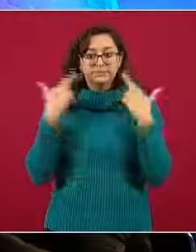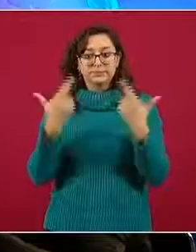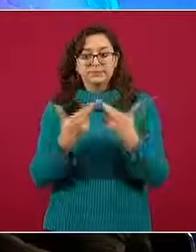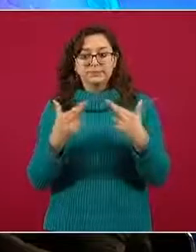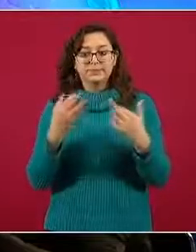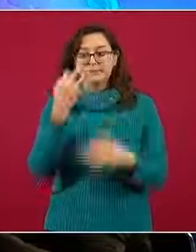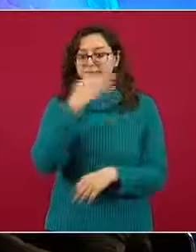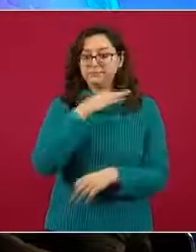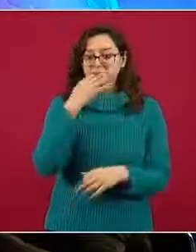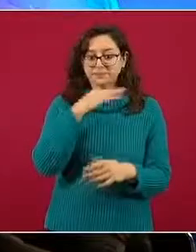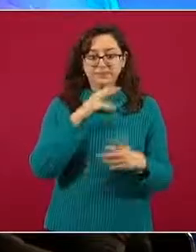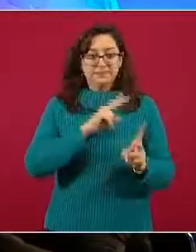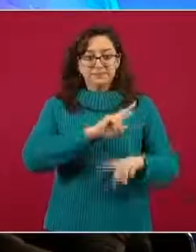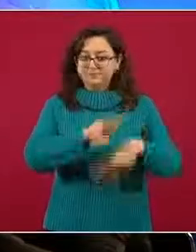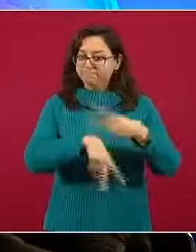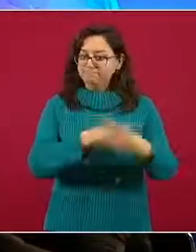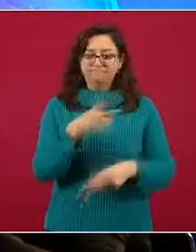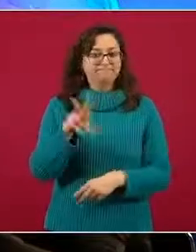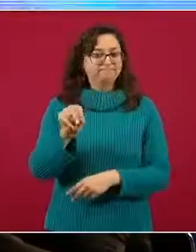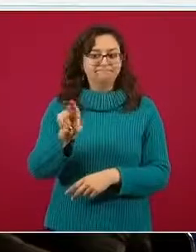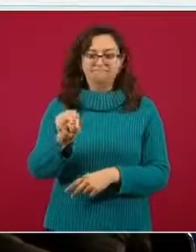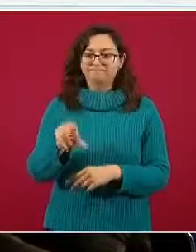a reuniones.